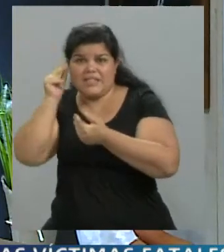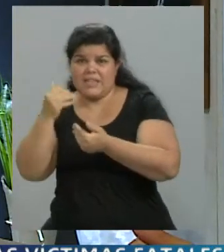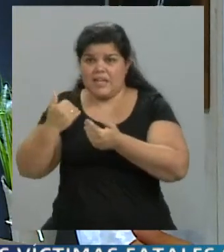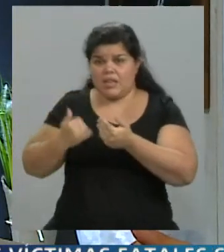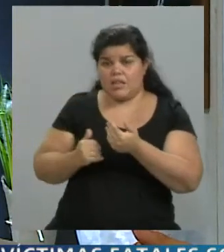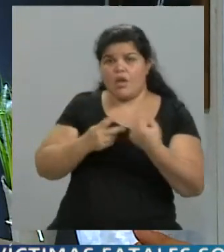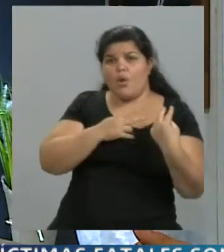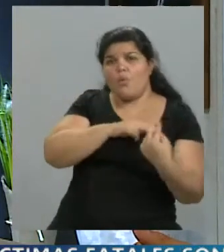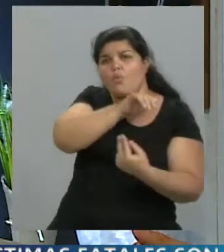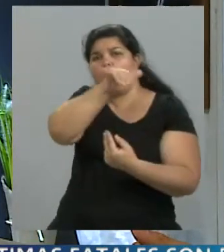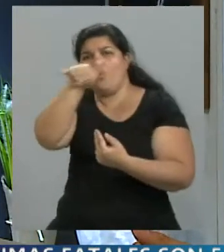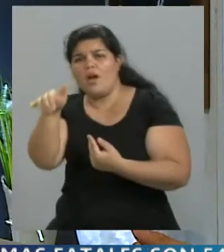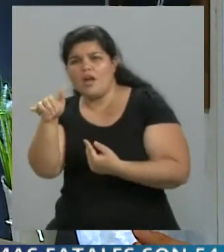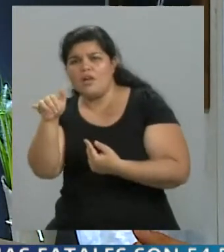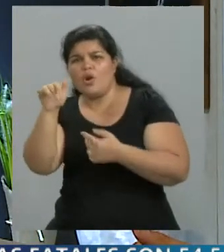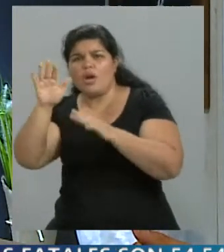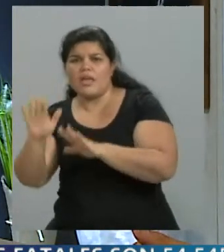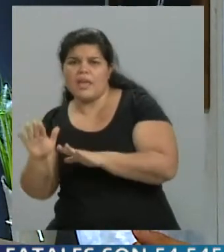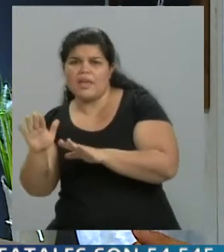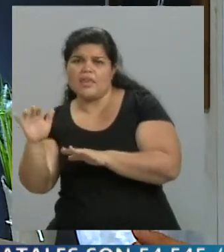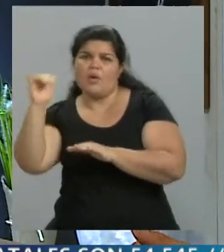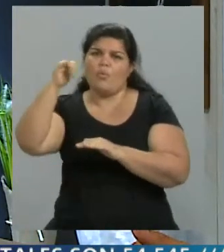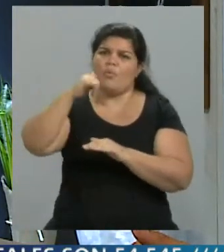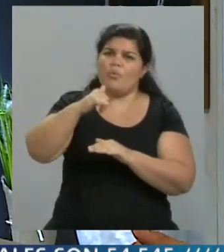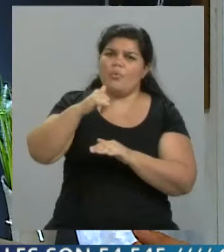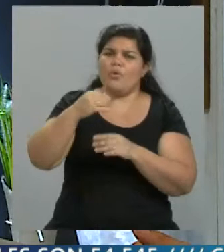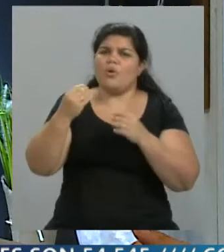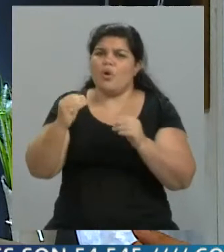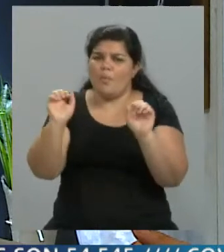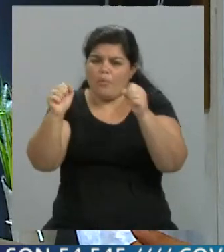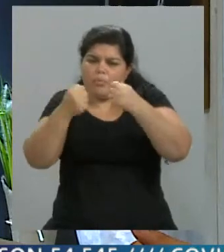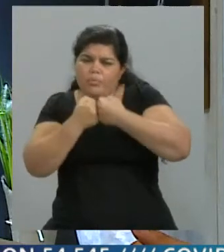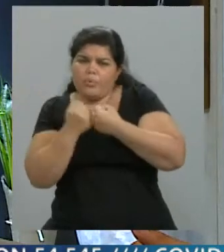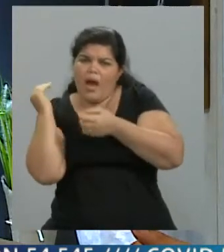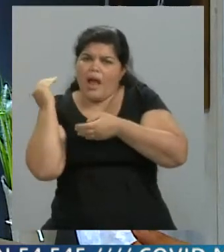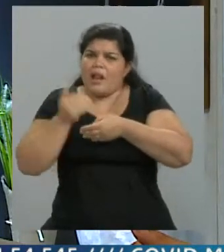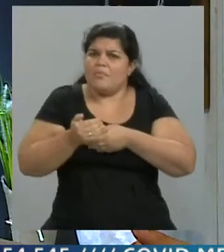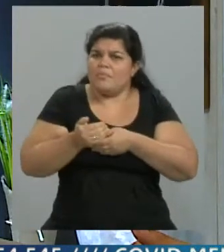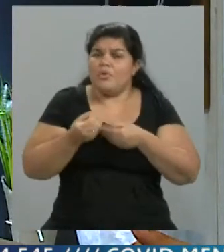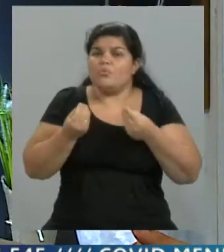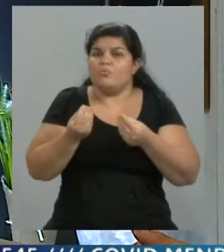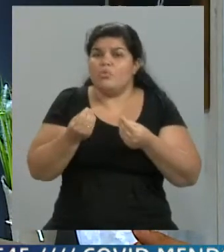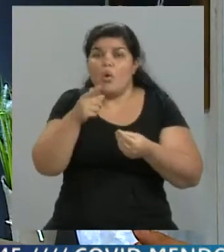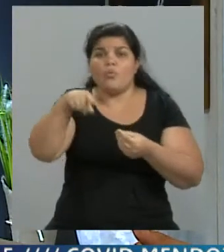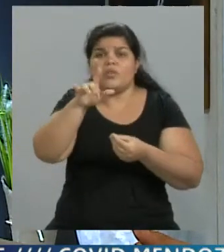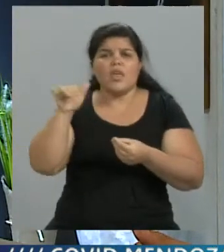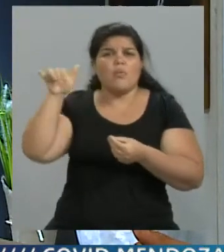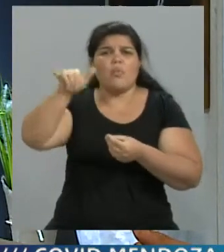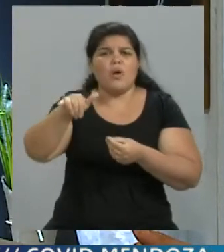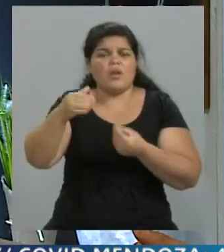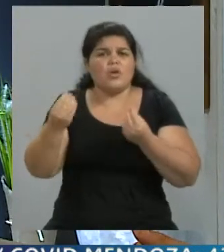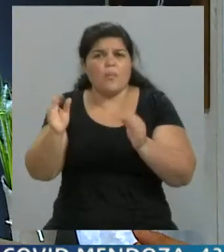volar, de no pasar o de quedarse, de hacer aislamiento, ustedes con el tema de los vuelos, ¿cómo están? ¿Están restringidos?